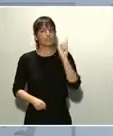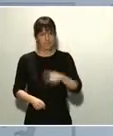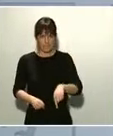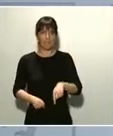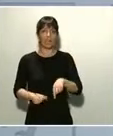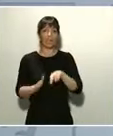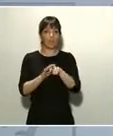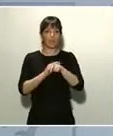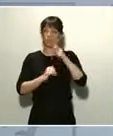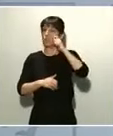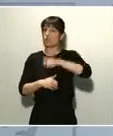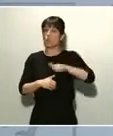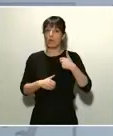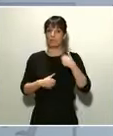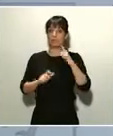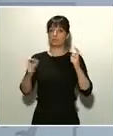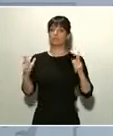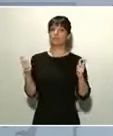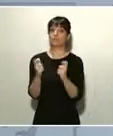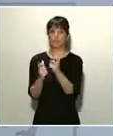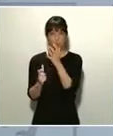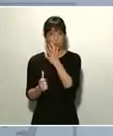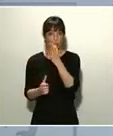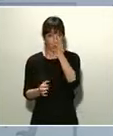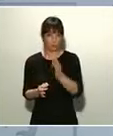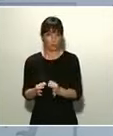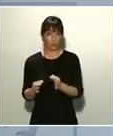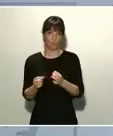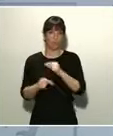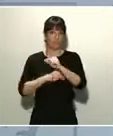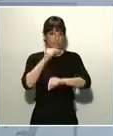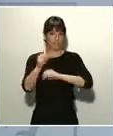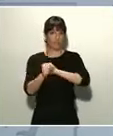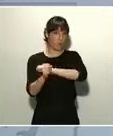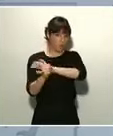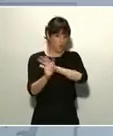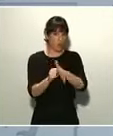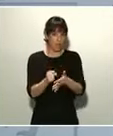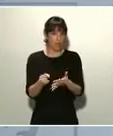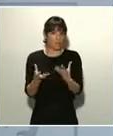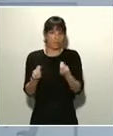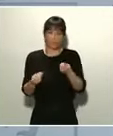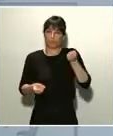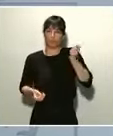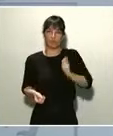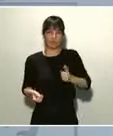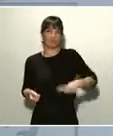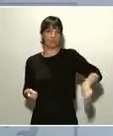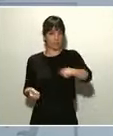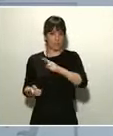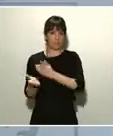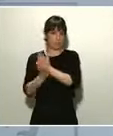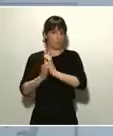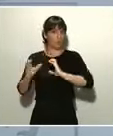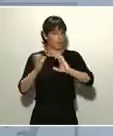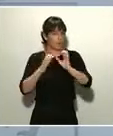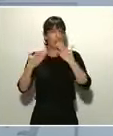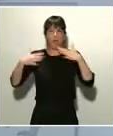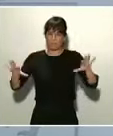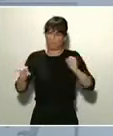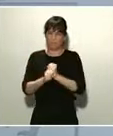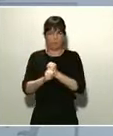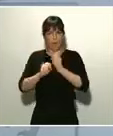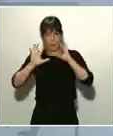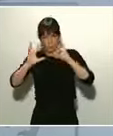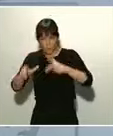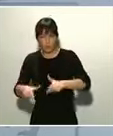menguados como consecuencia también de la infección del coronavirus a muchos profesionales de los medios de comunicación. Y